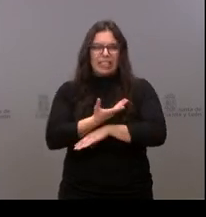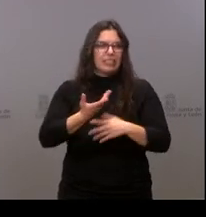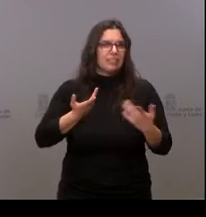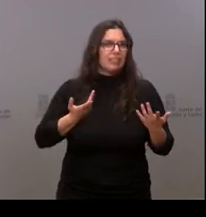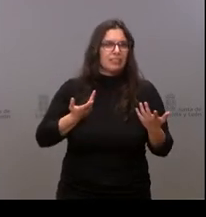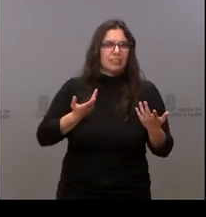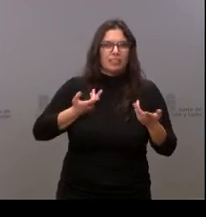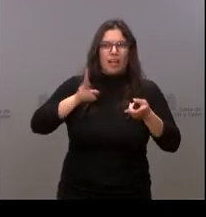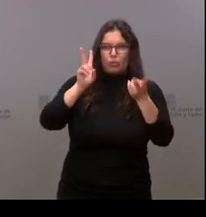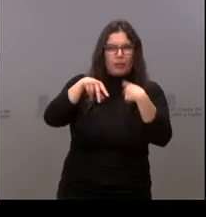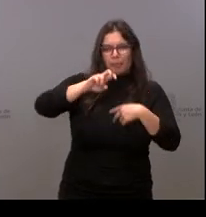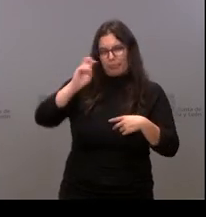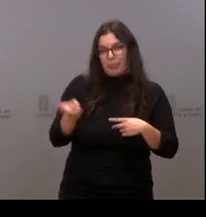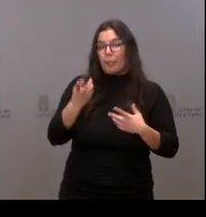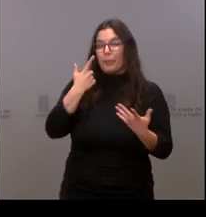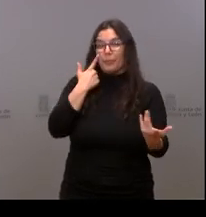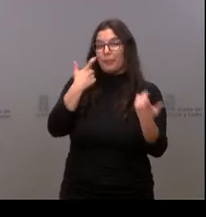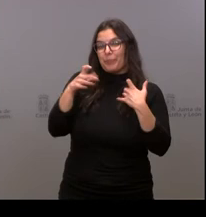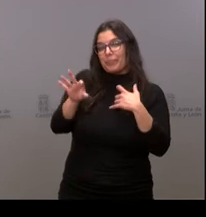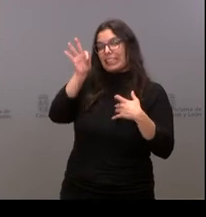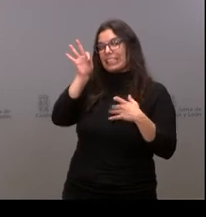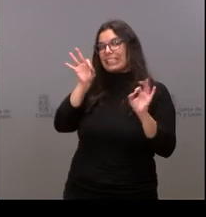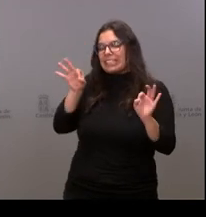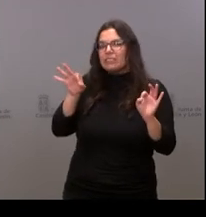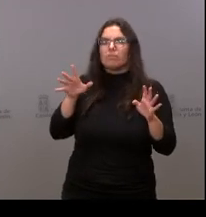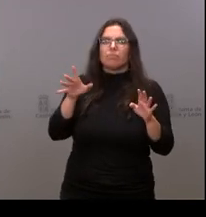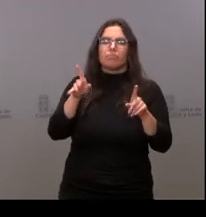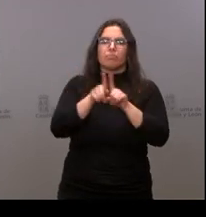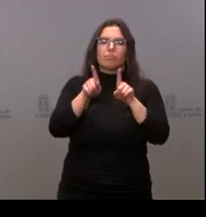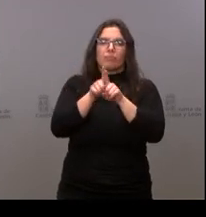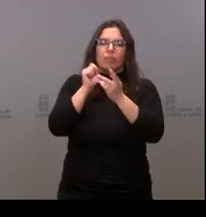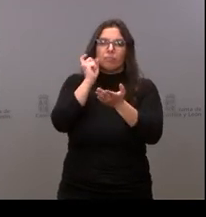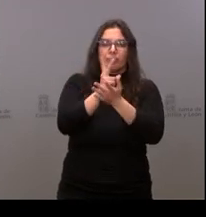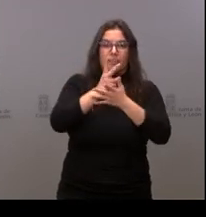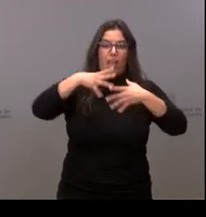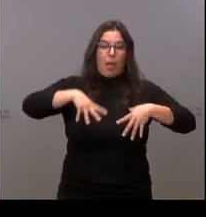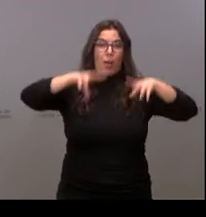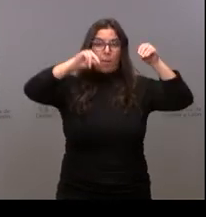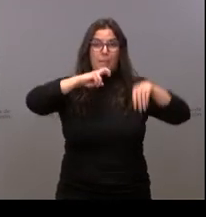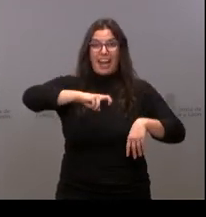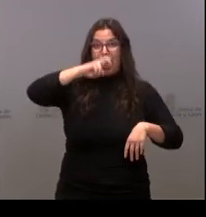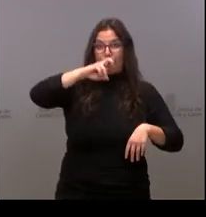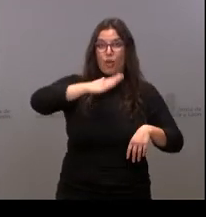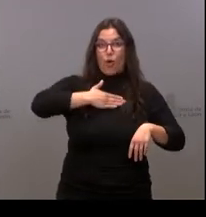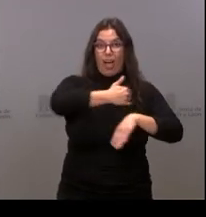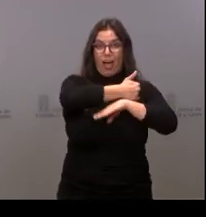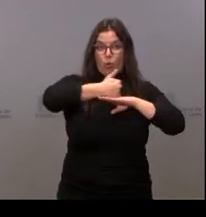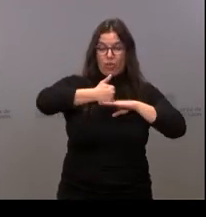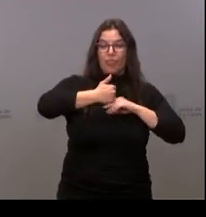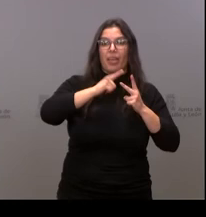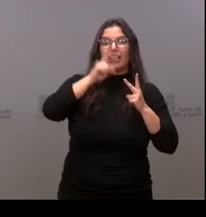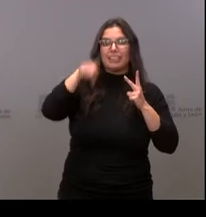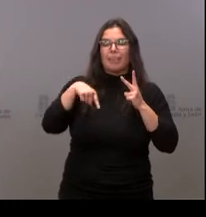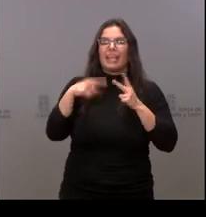ferroviarias, autovías, pero bueno, yo destacaría la apuesta por el Palacio de la Audiencia y también el apostar por la estación de